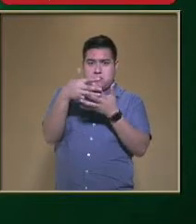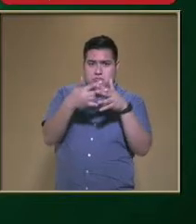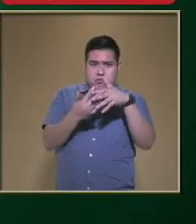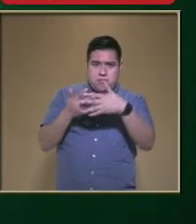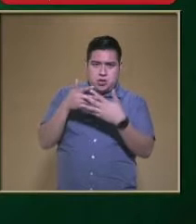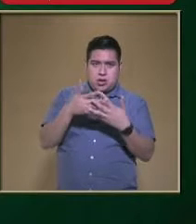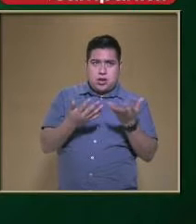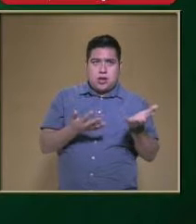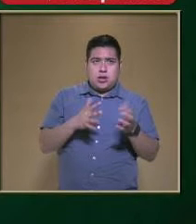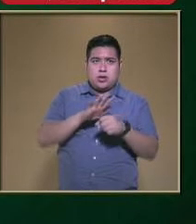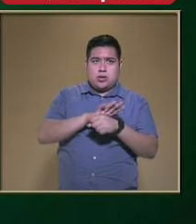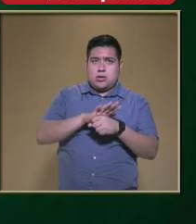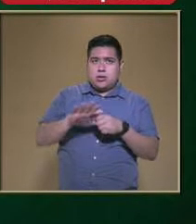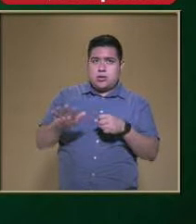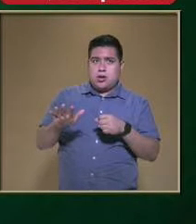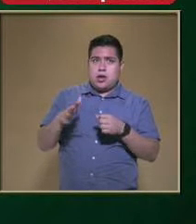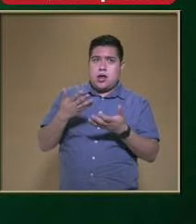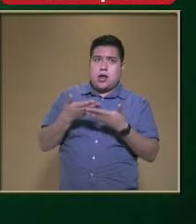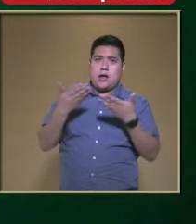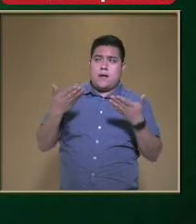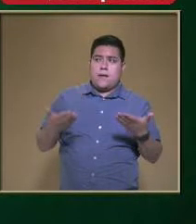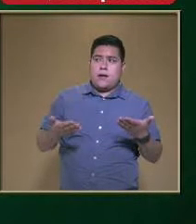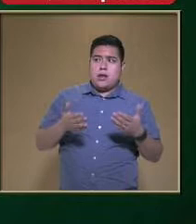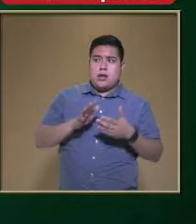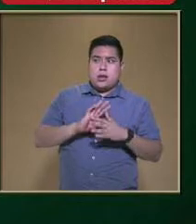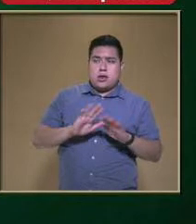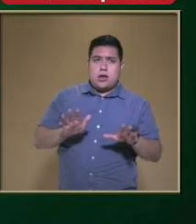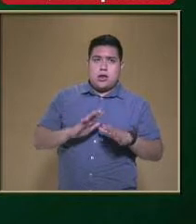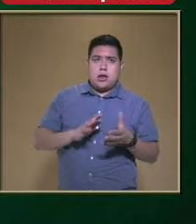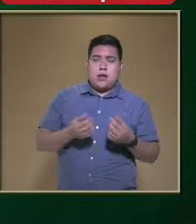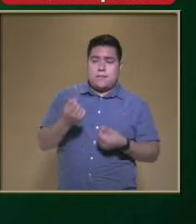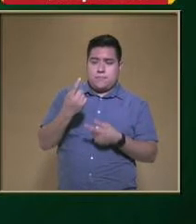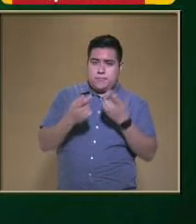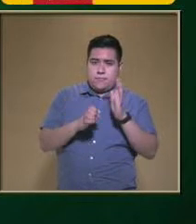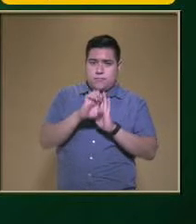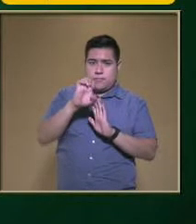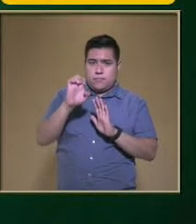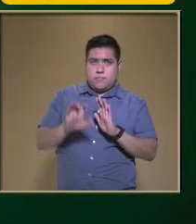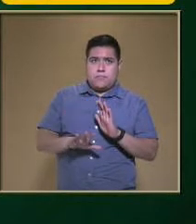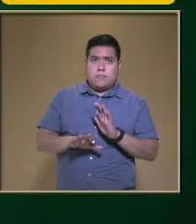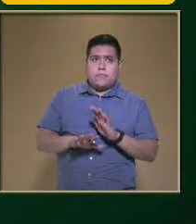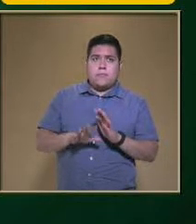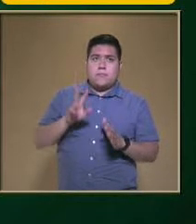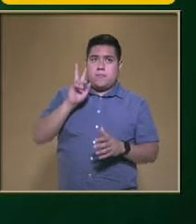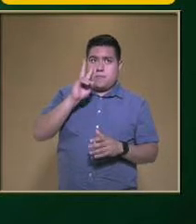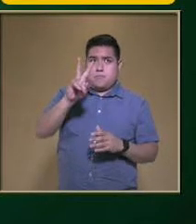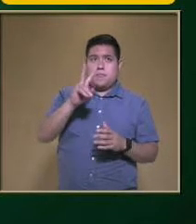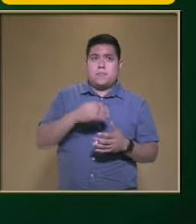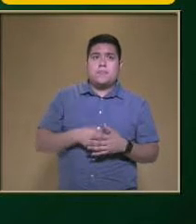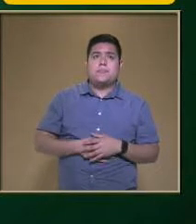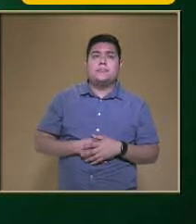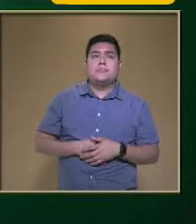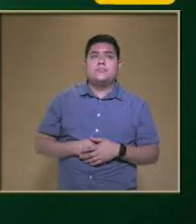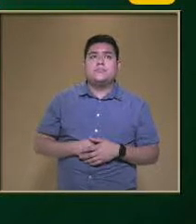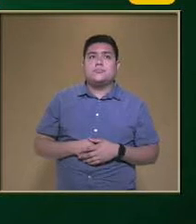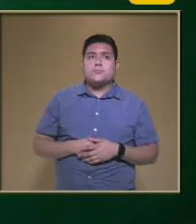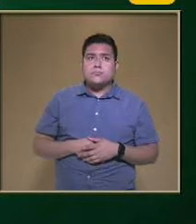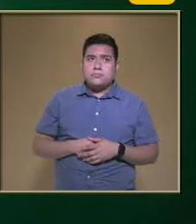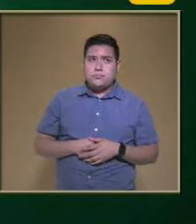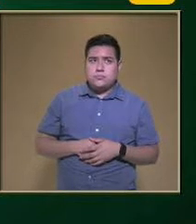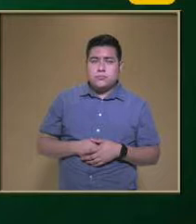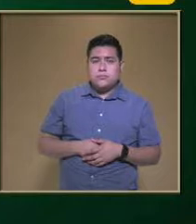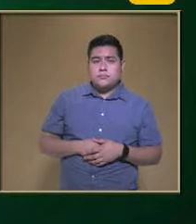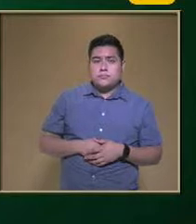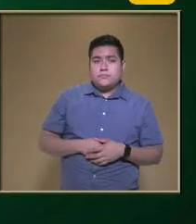Bueno Ahora Ya pusimos Algunos ejemplos Encima Para que Vayas teniendo Idea